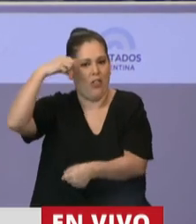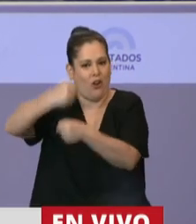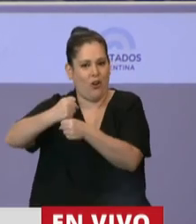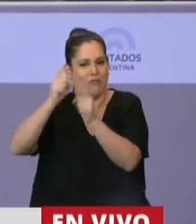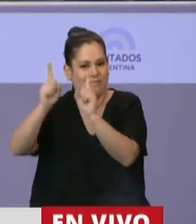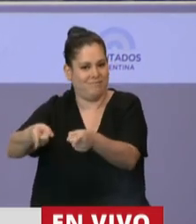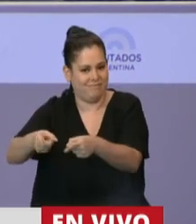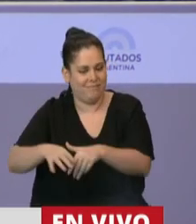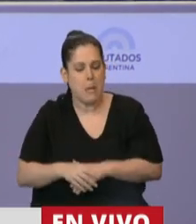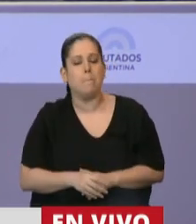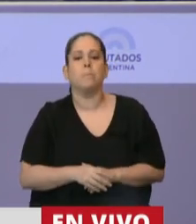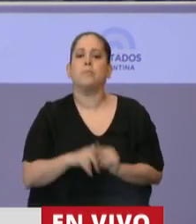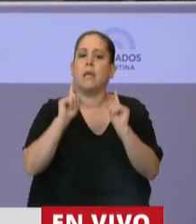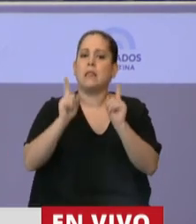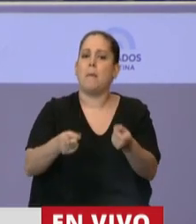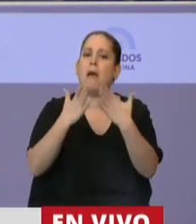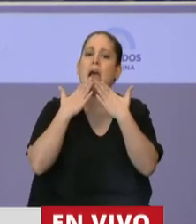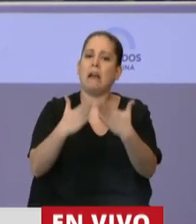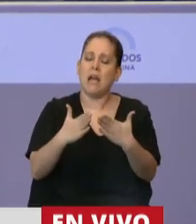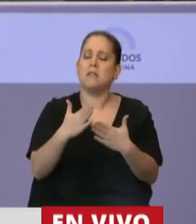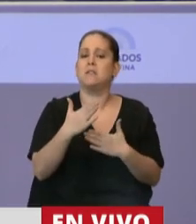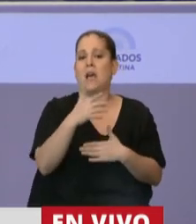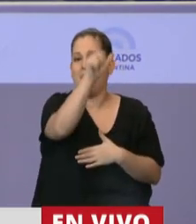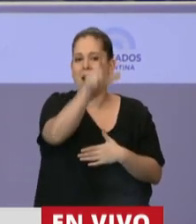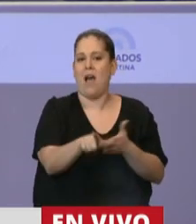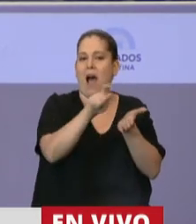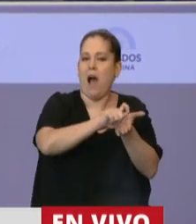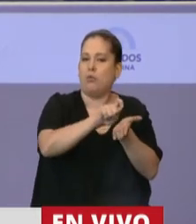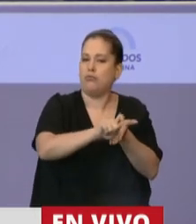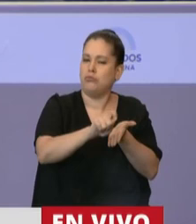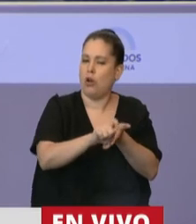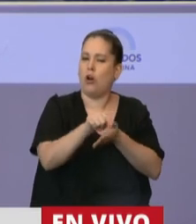y también de agradecimiento a uno de los autores que